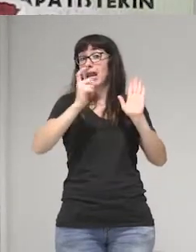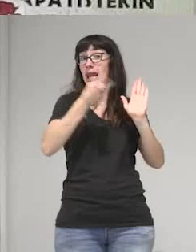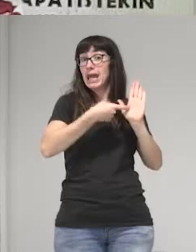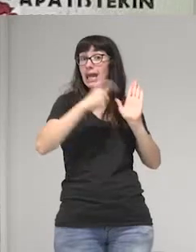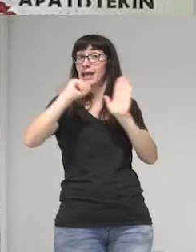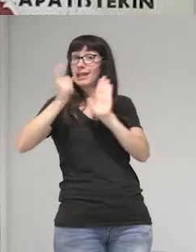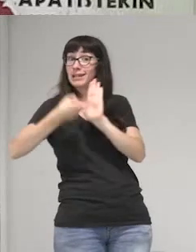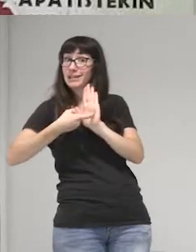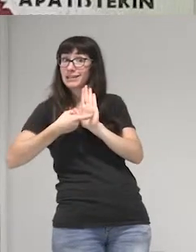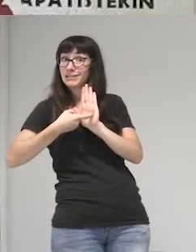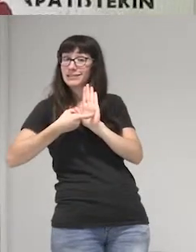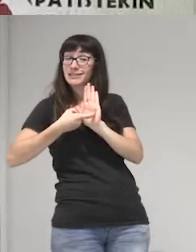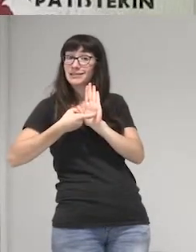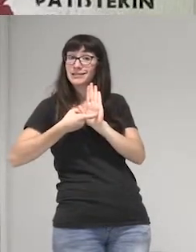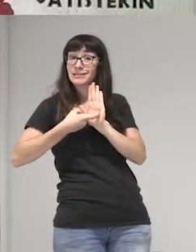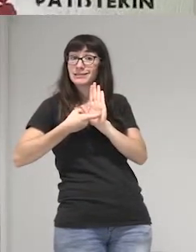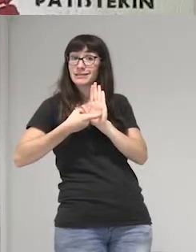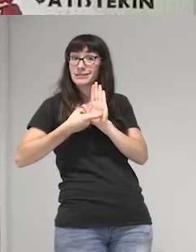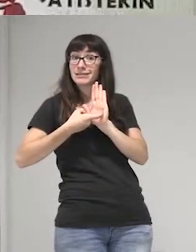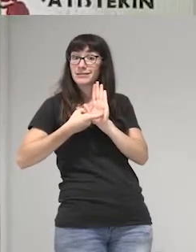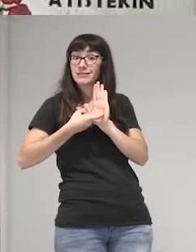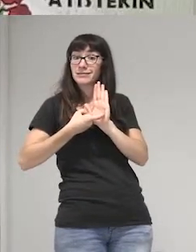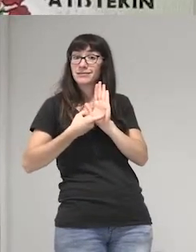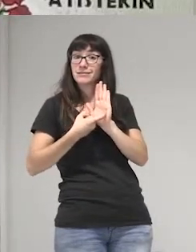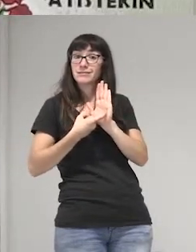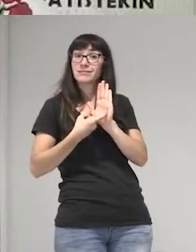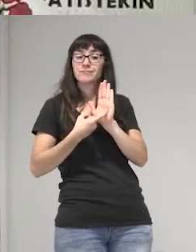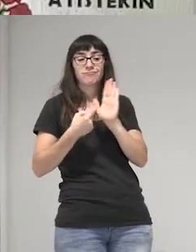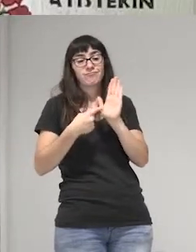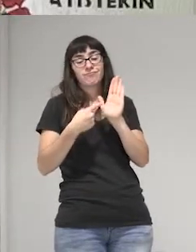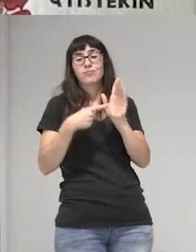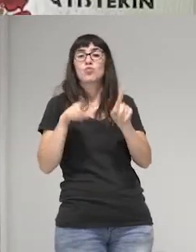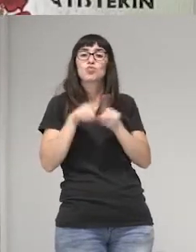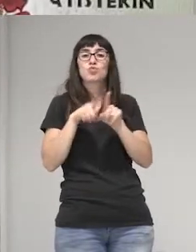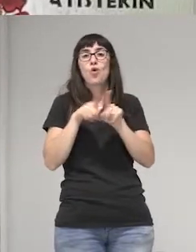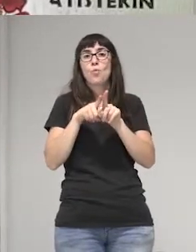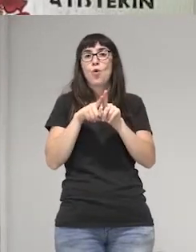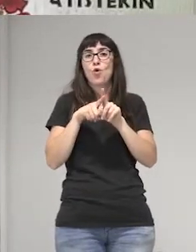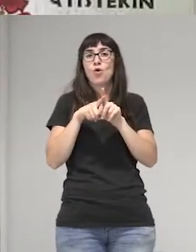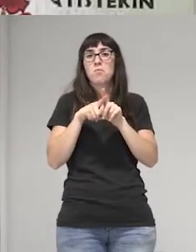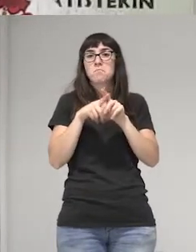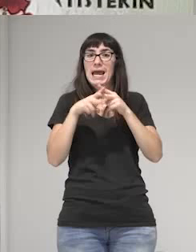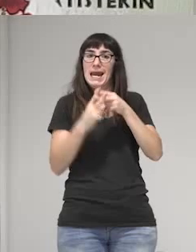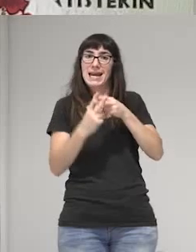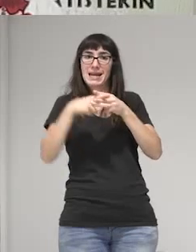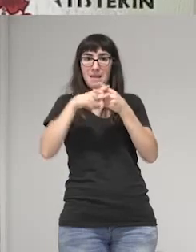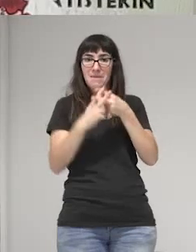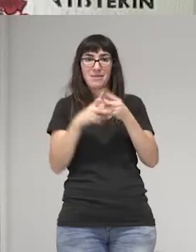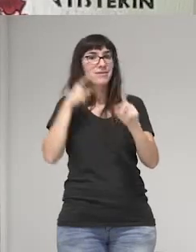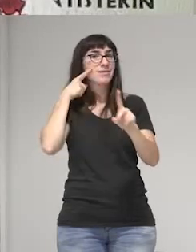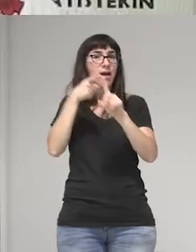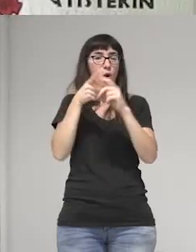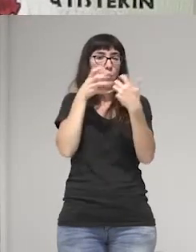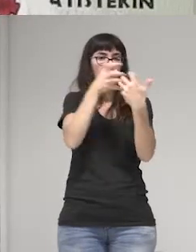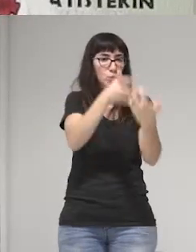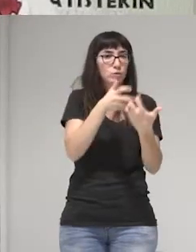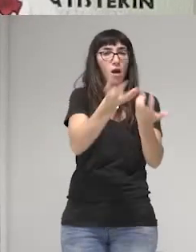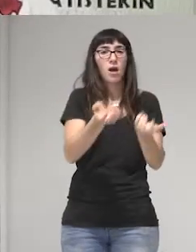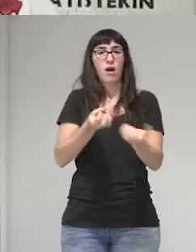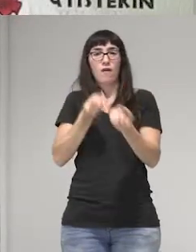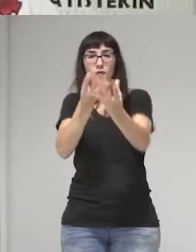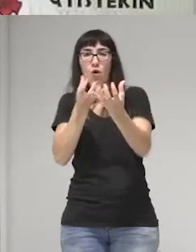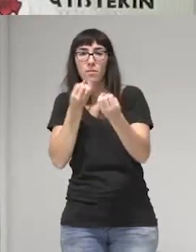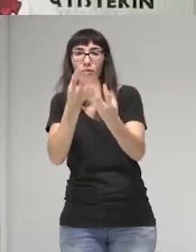se constituyeron en instrumentos de lucha, de información, de